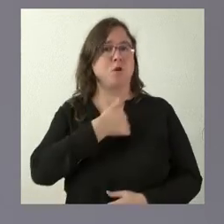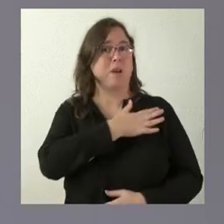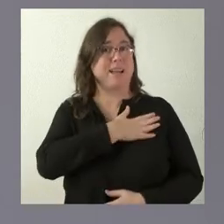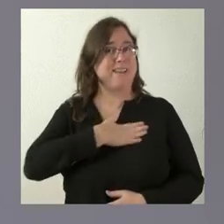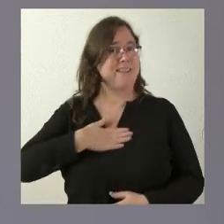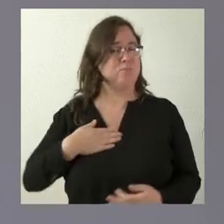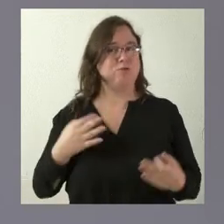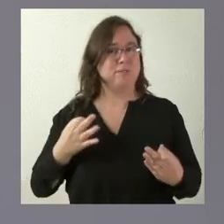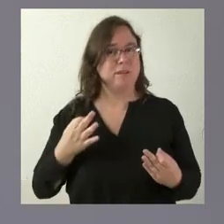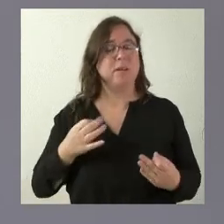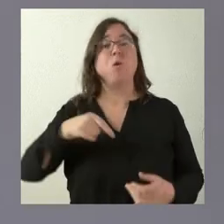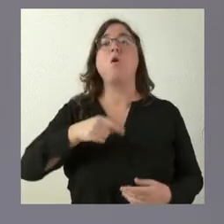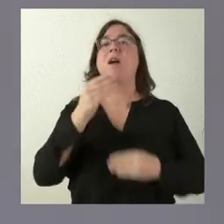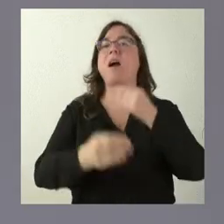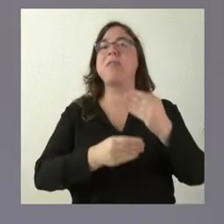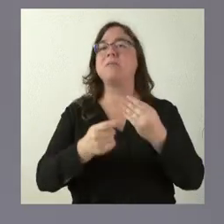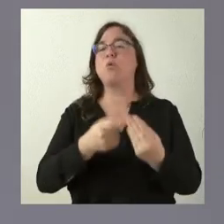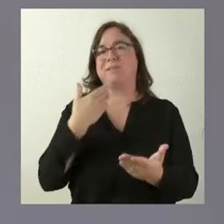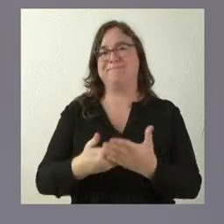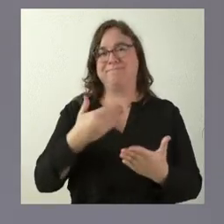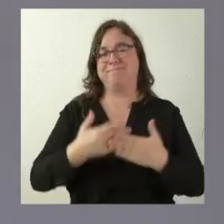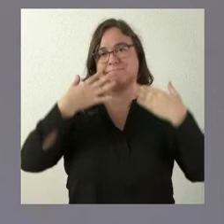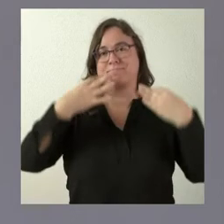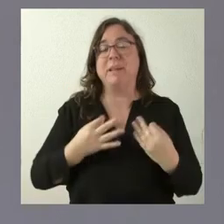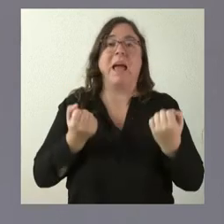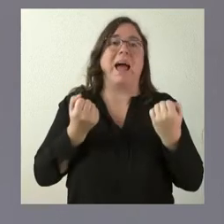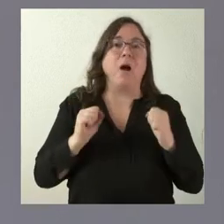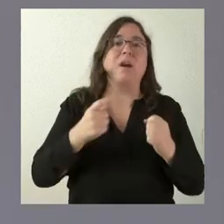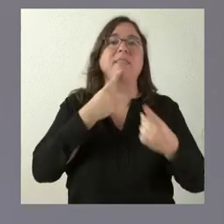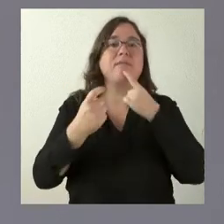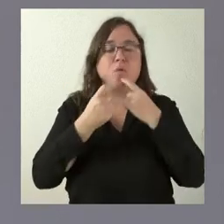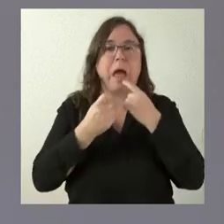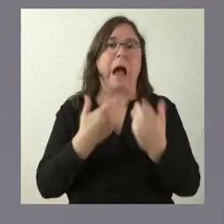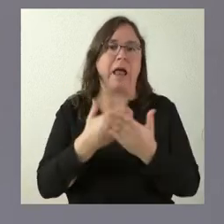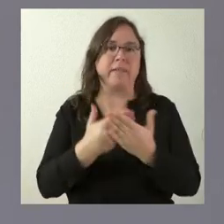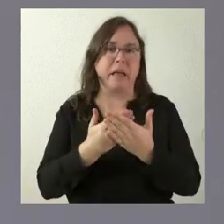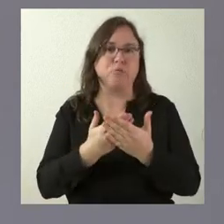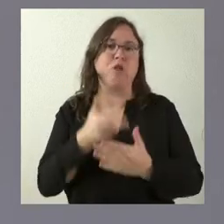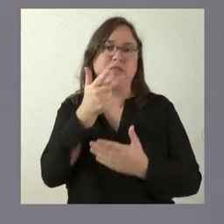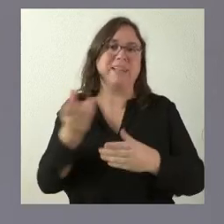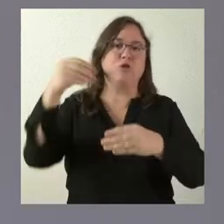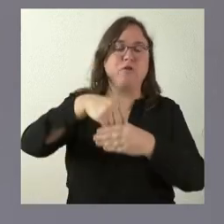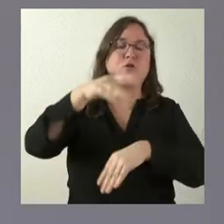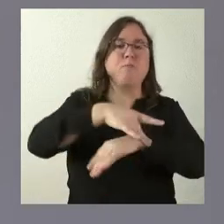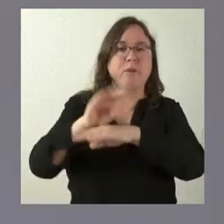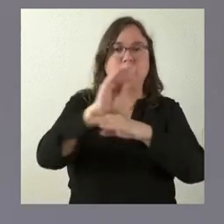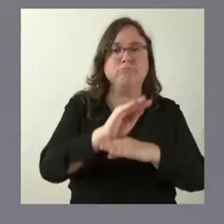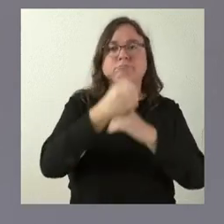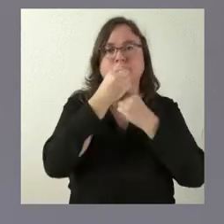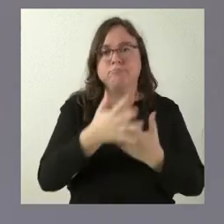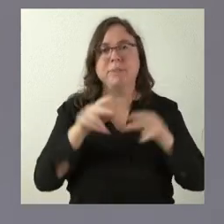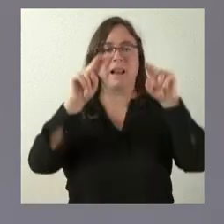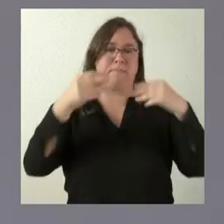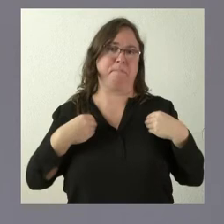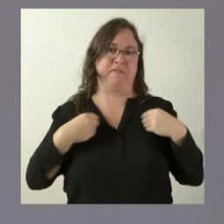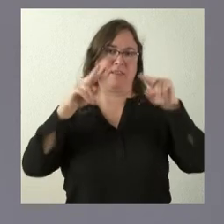que hacemos hoy aquí es garantizar, a pesar de esas dificultades, la asistencia sanitaria que tienen las personas que están en los centros residenciales de personas